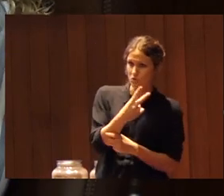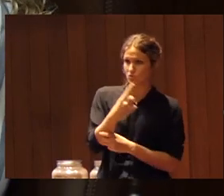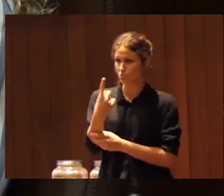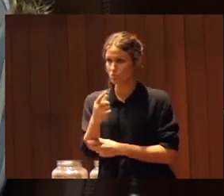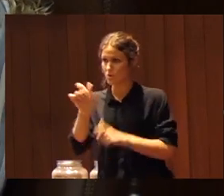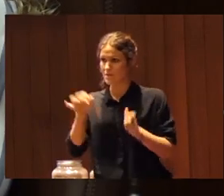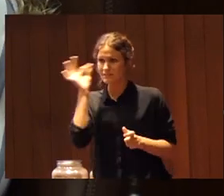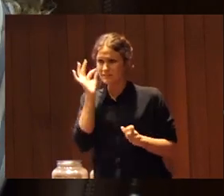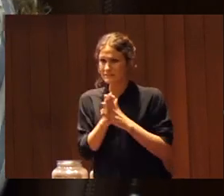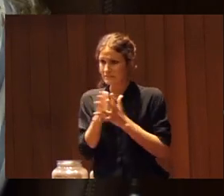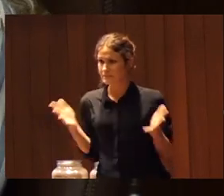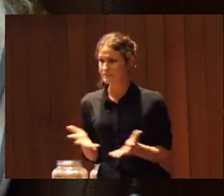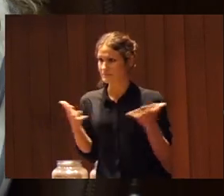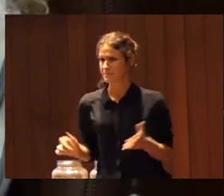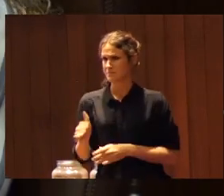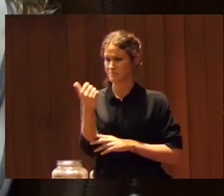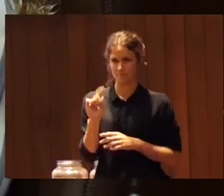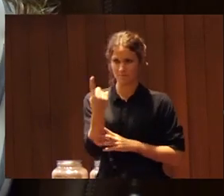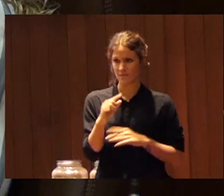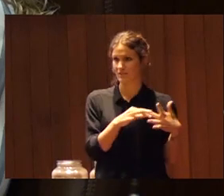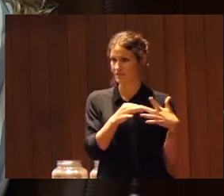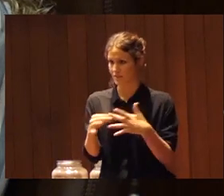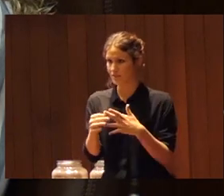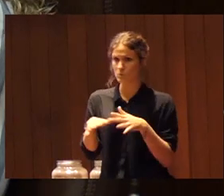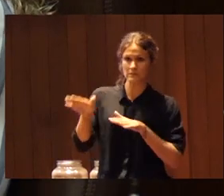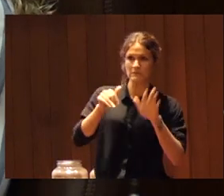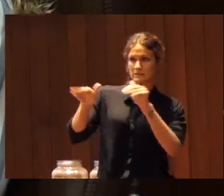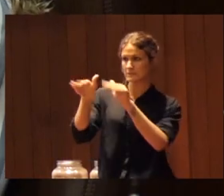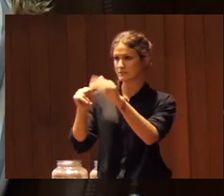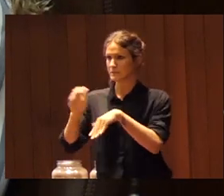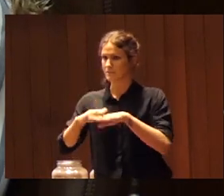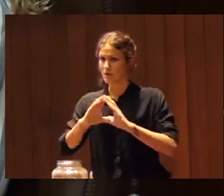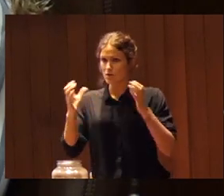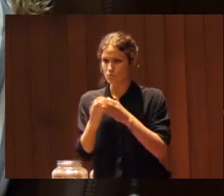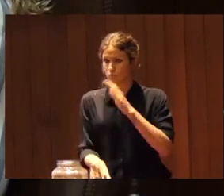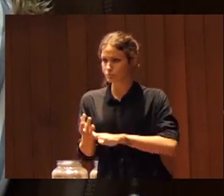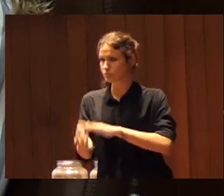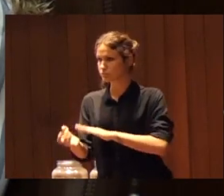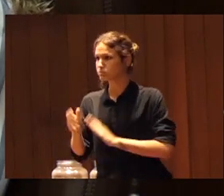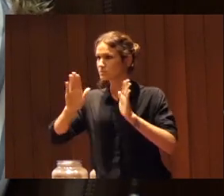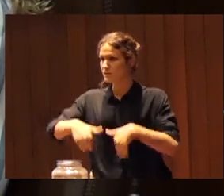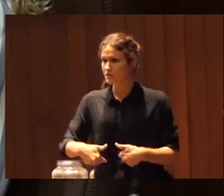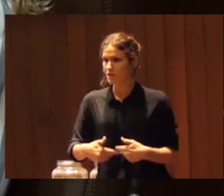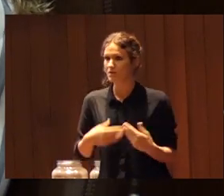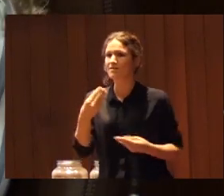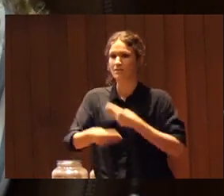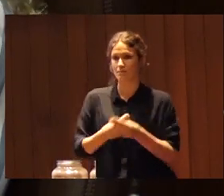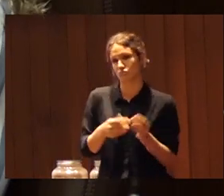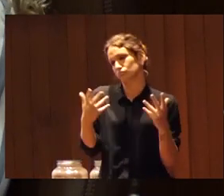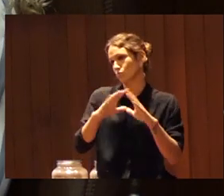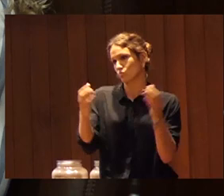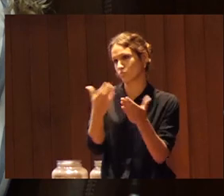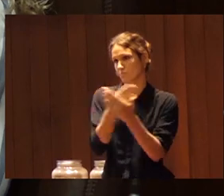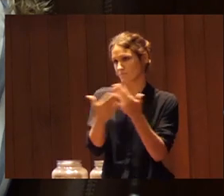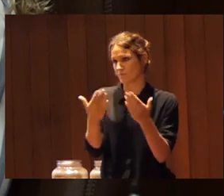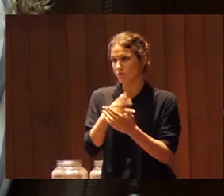impulsaban eran las líderes que iban buscando chicas para generar equipos y al final hemos hecho la categoría mixta actualmente